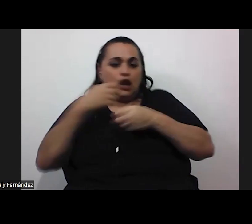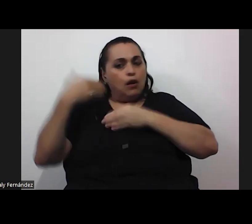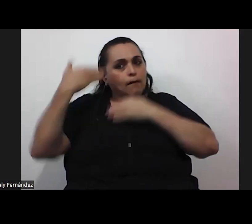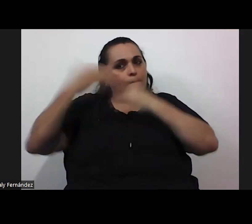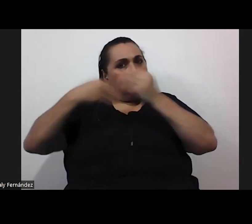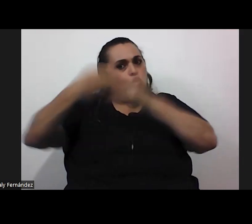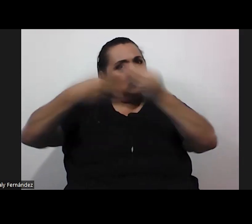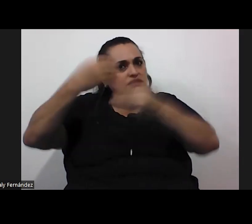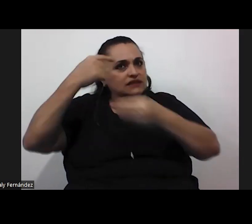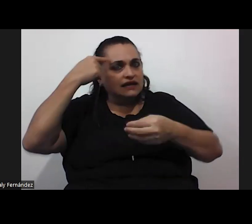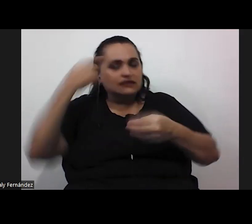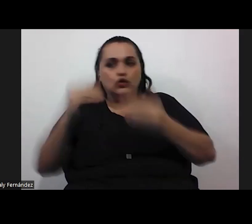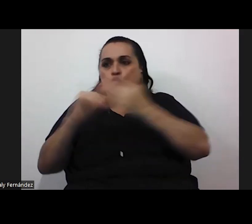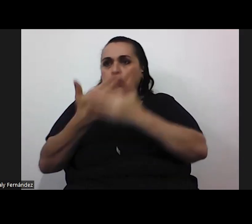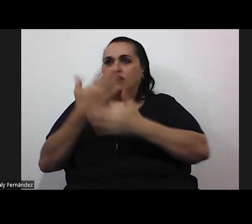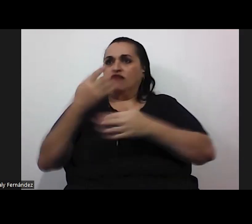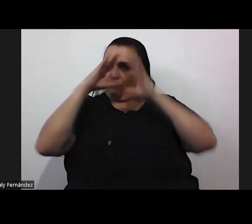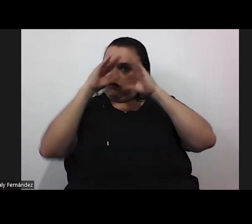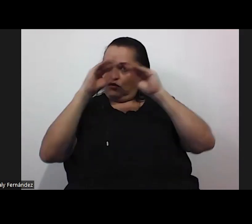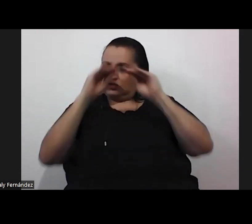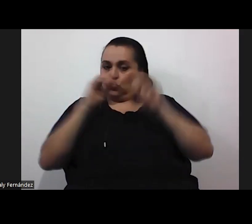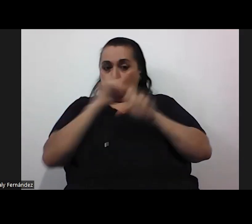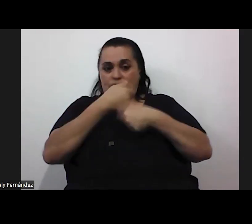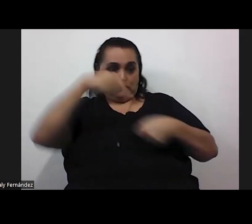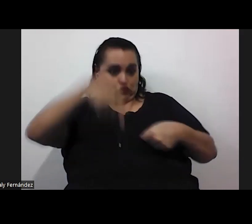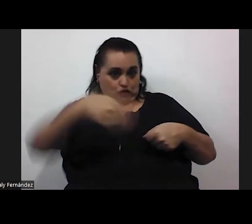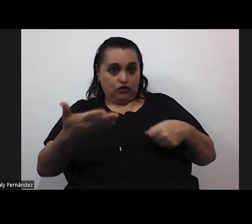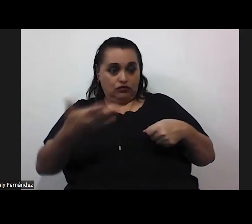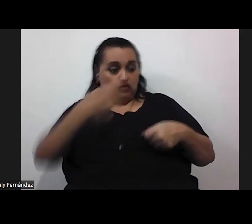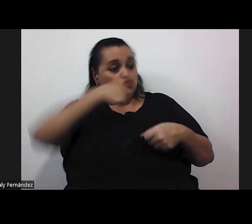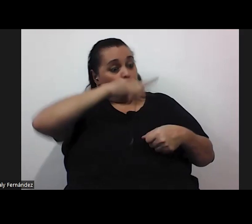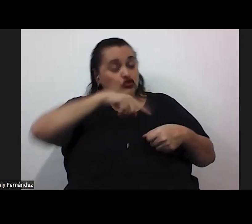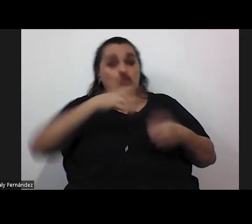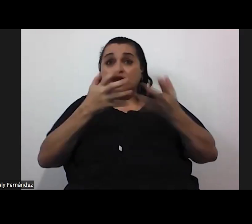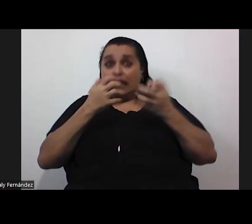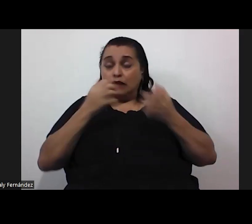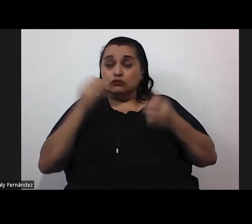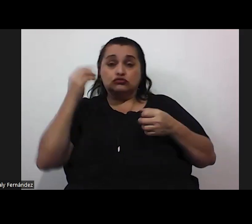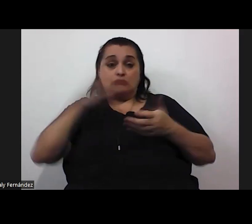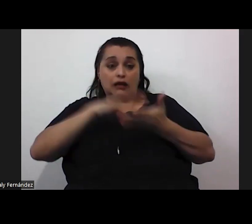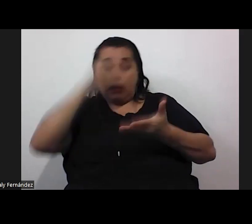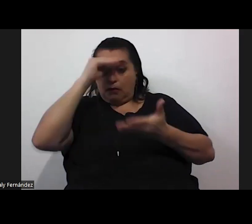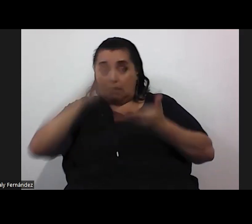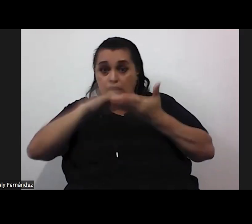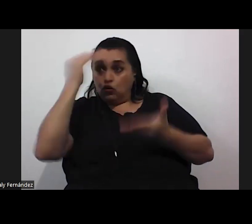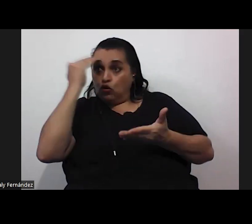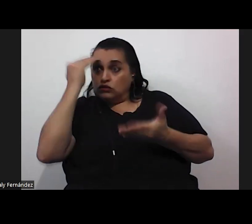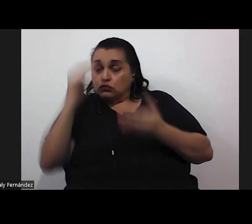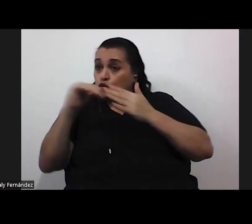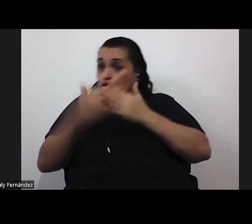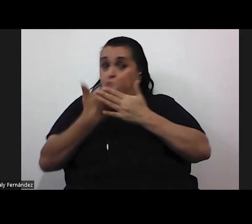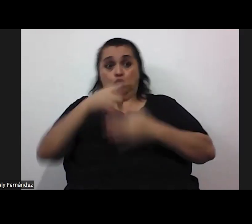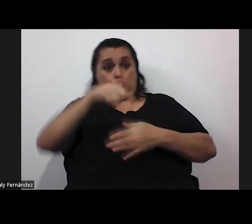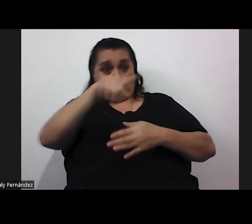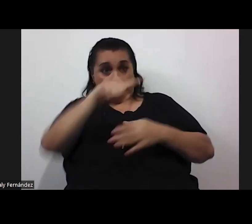por ejemplo lo que hicimos hoy cuando nosotros queremos adquirir un conocimiento y ustedes que son especialistas en educación saben